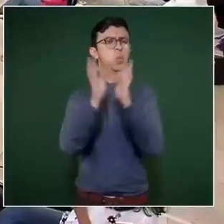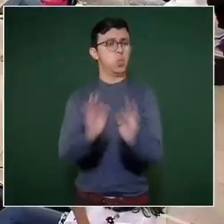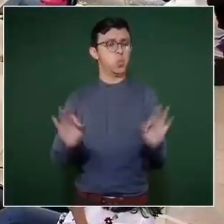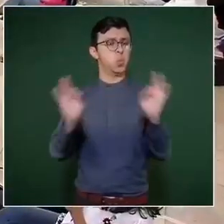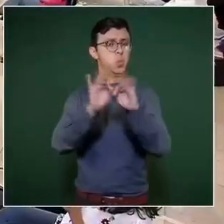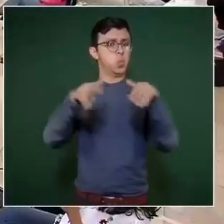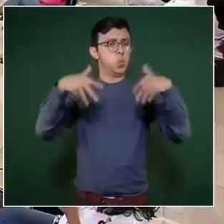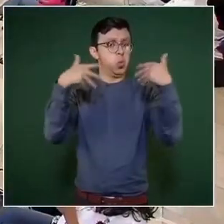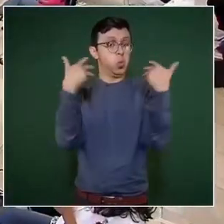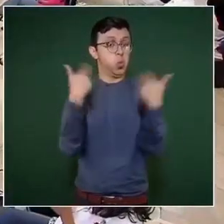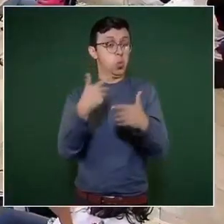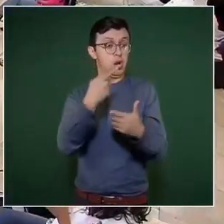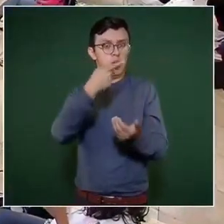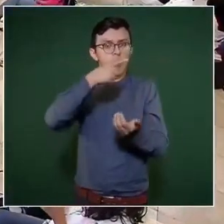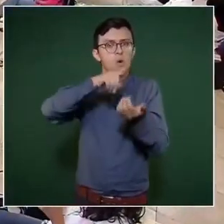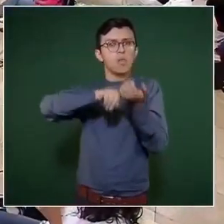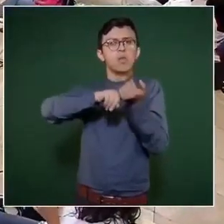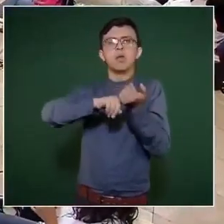espiritual.